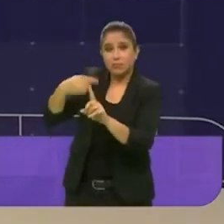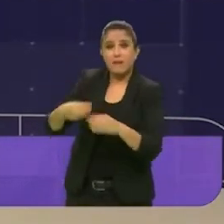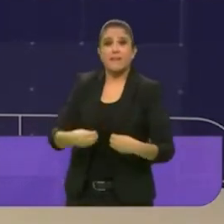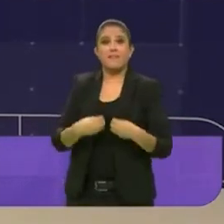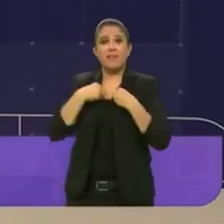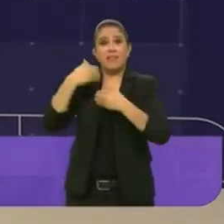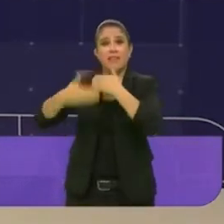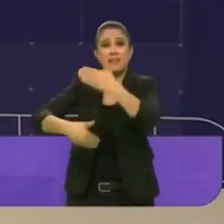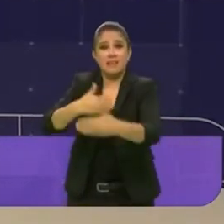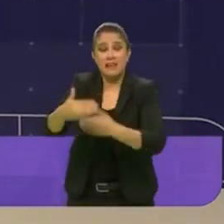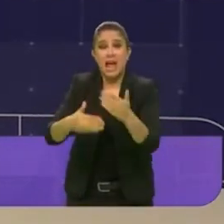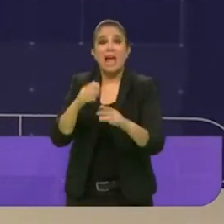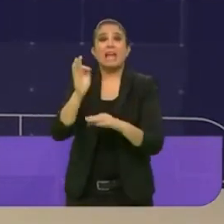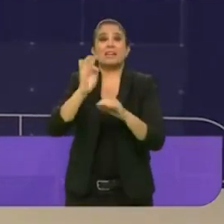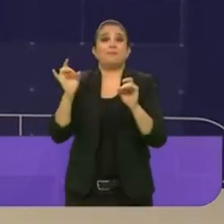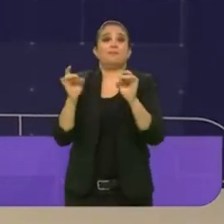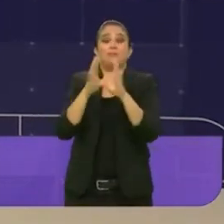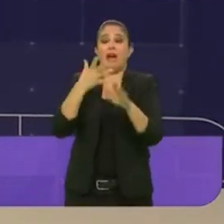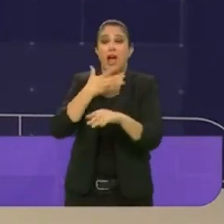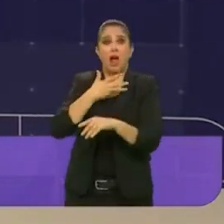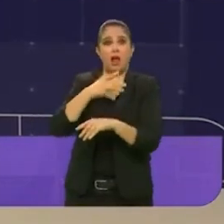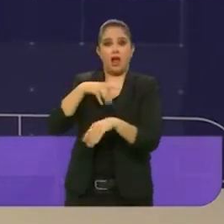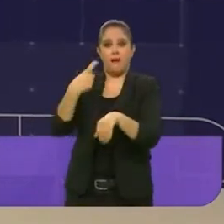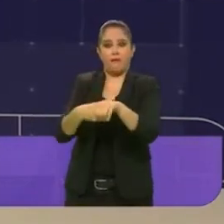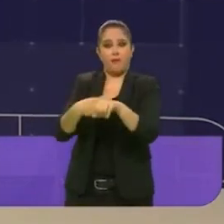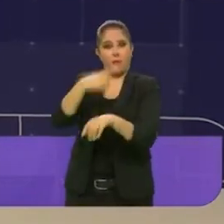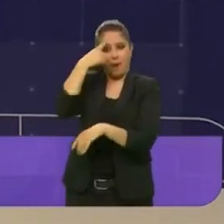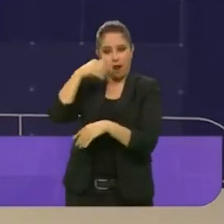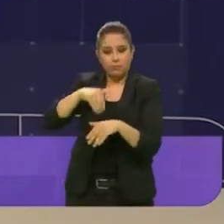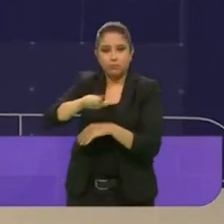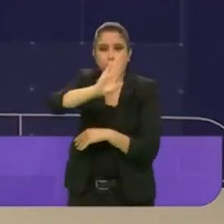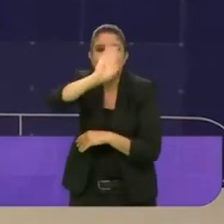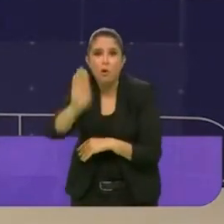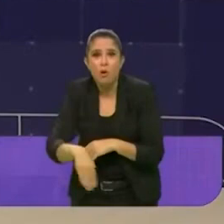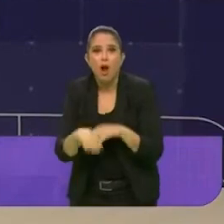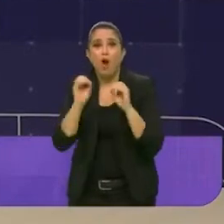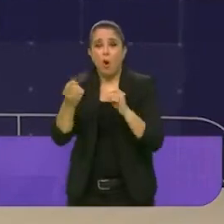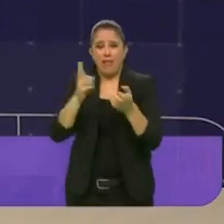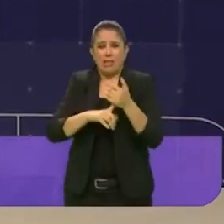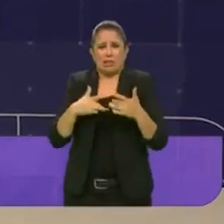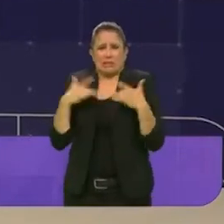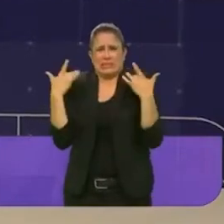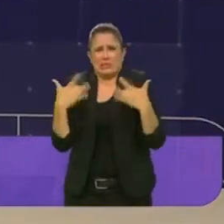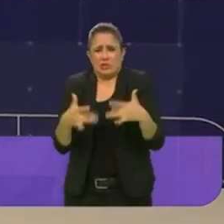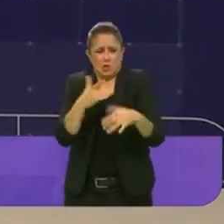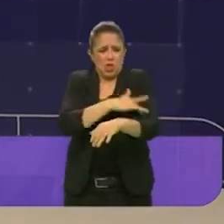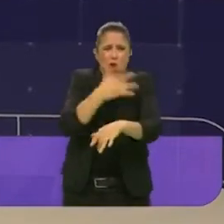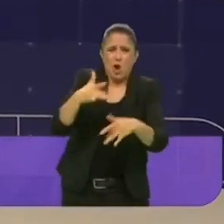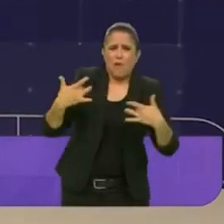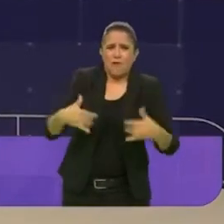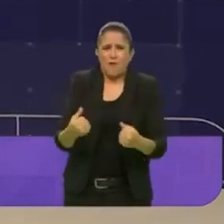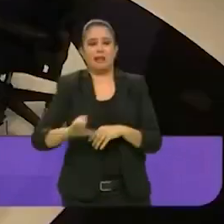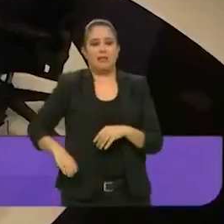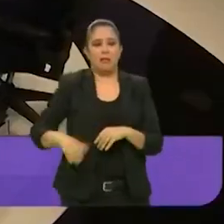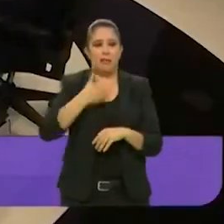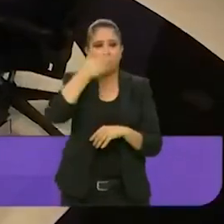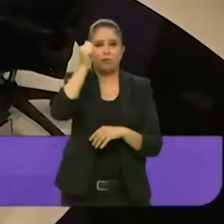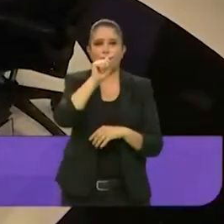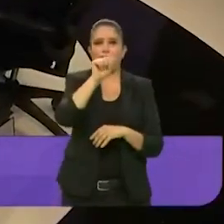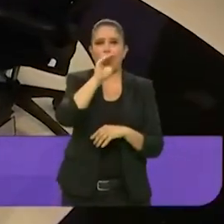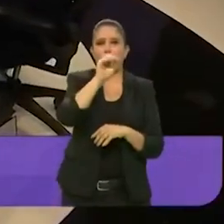la vida. Cuando hay una enfermedad terminal o bien cuando hay un dolor insoportable, tiene que haber esta posibilidad.